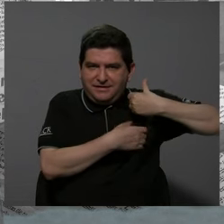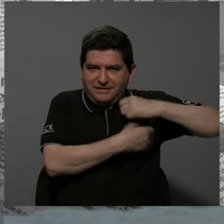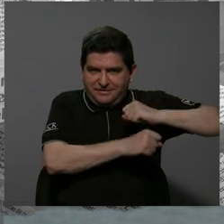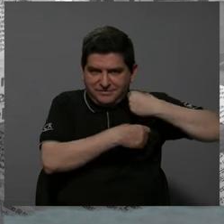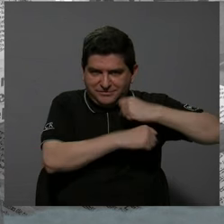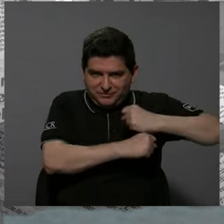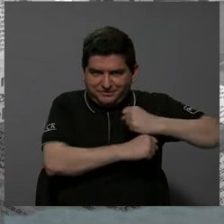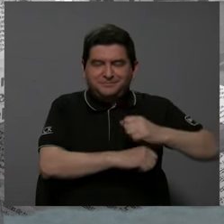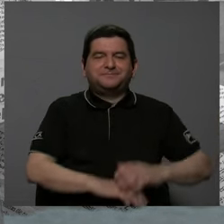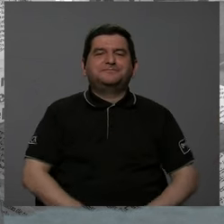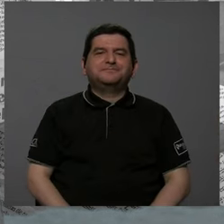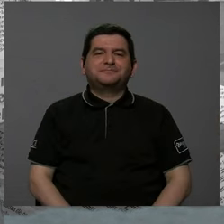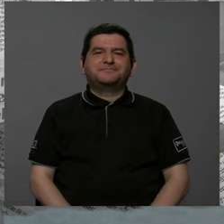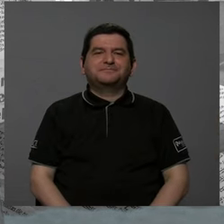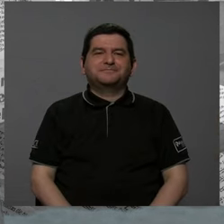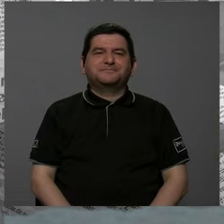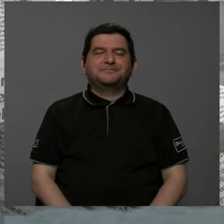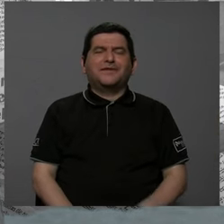municipales.